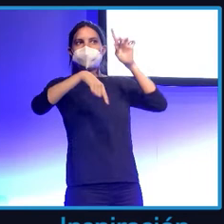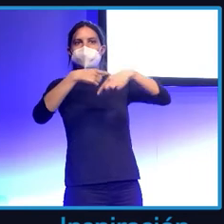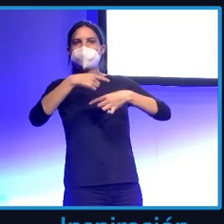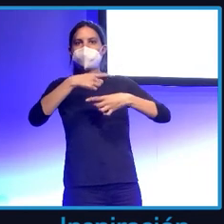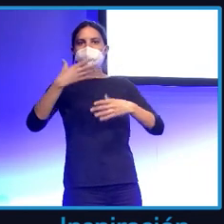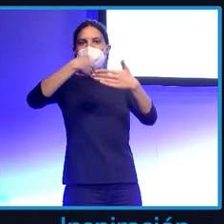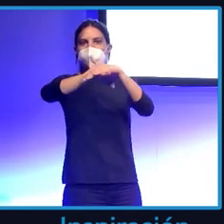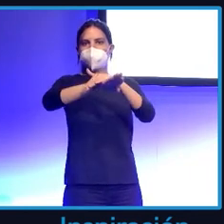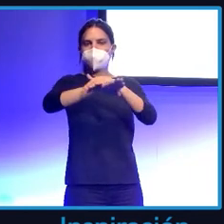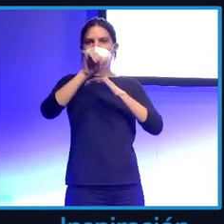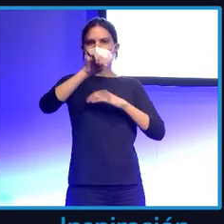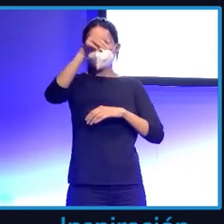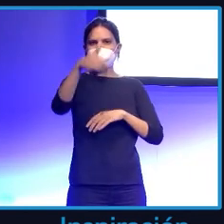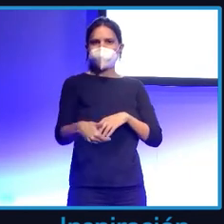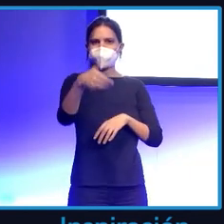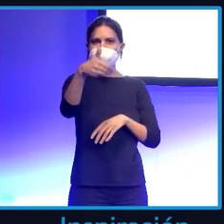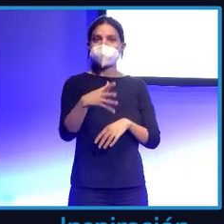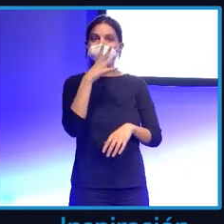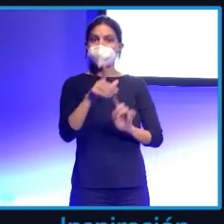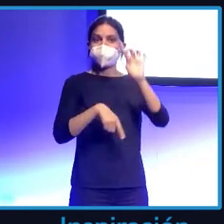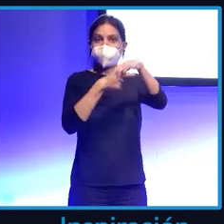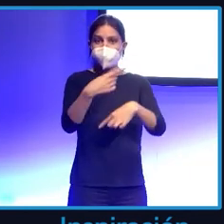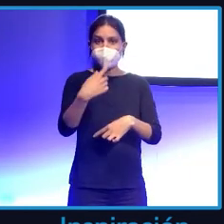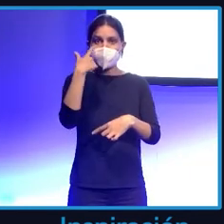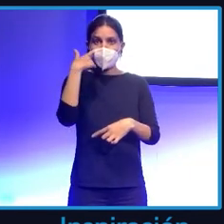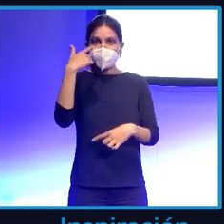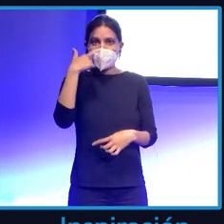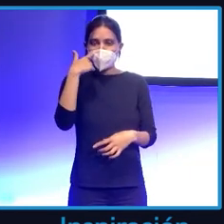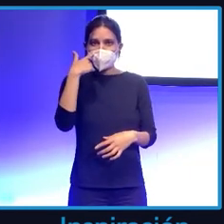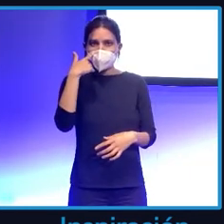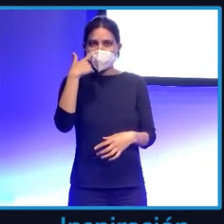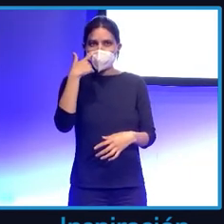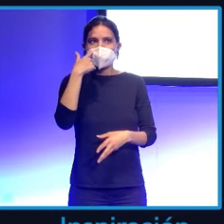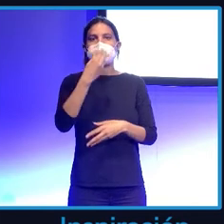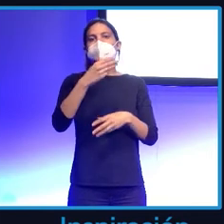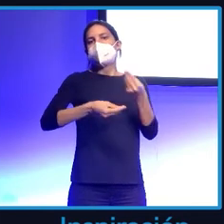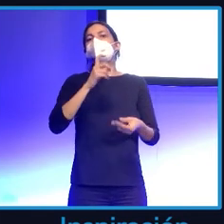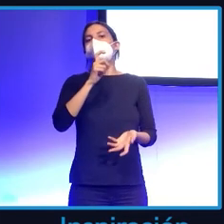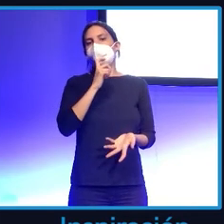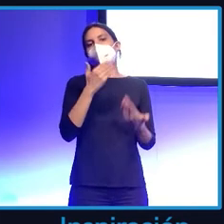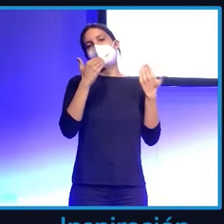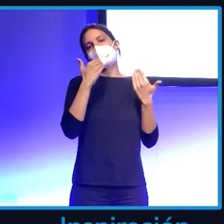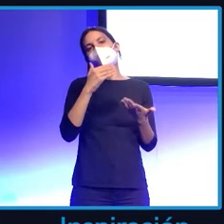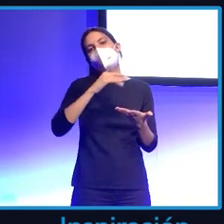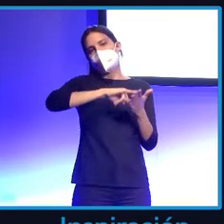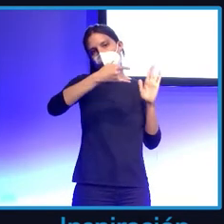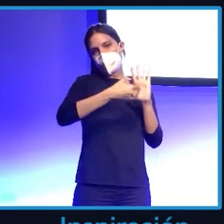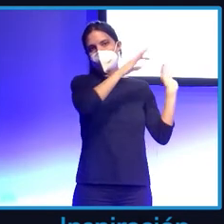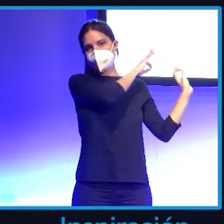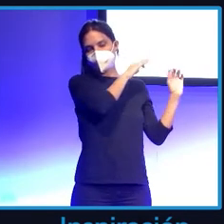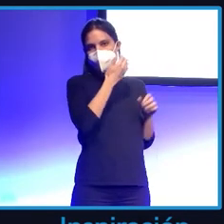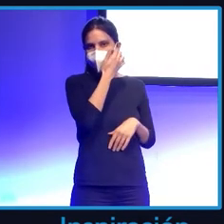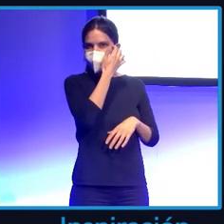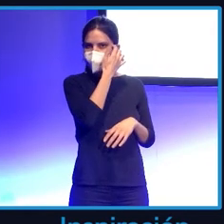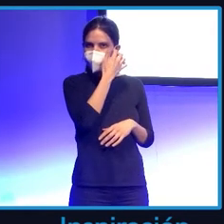concepto? Porque todo lo que vamos a ver más adelante se hace a través de esta metodología o técnica. Bueno, os voy a